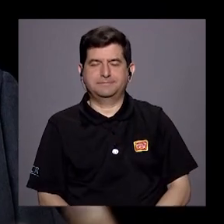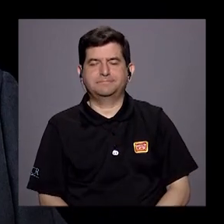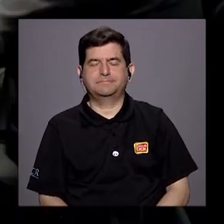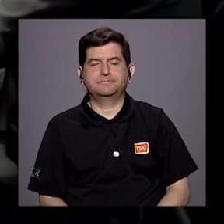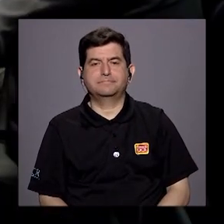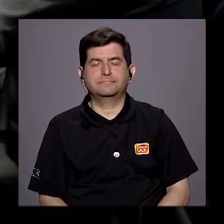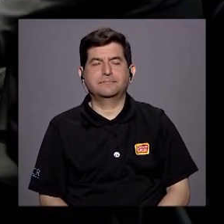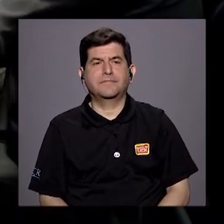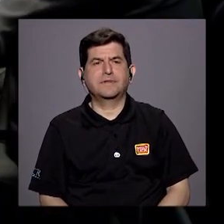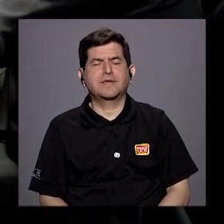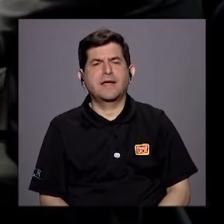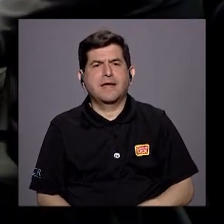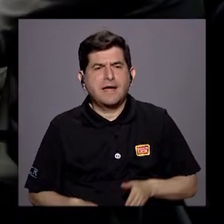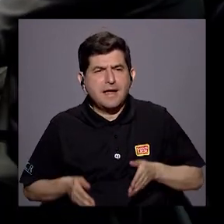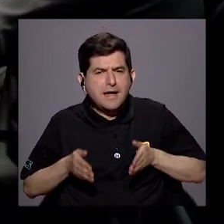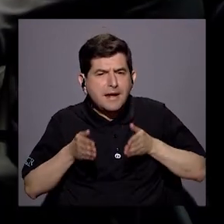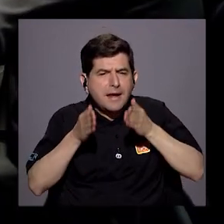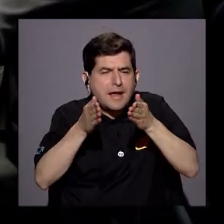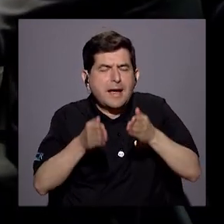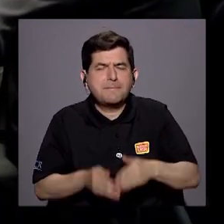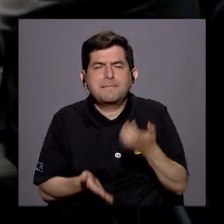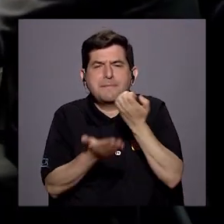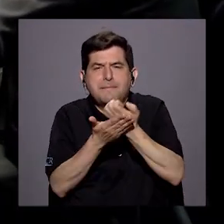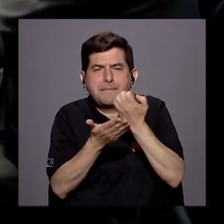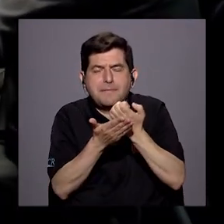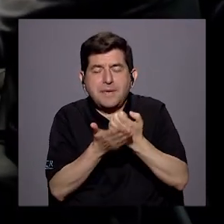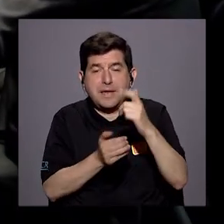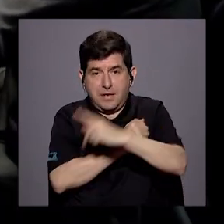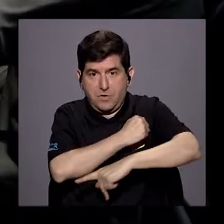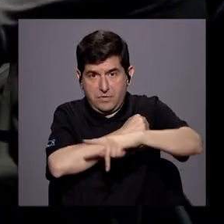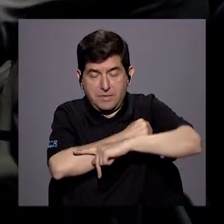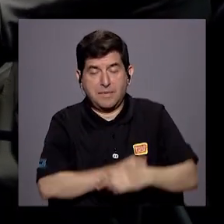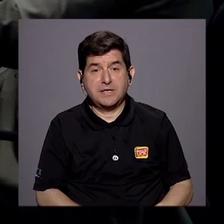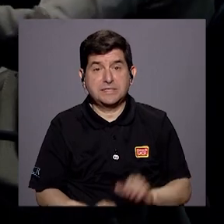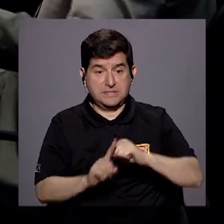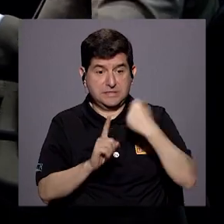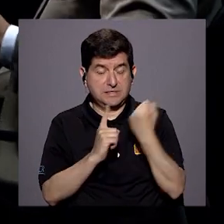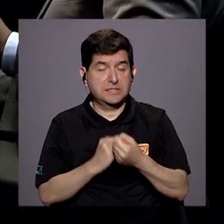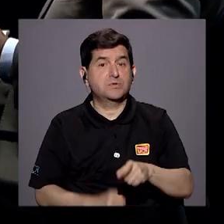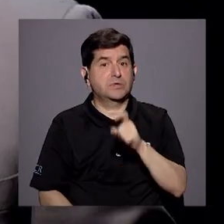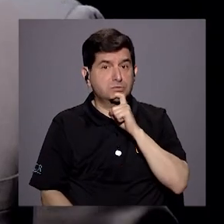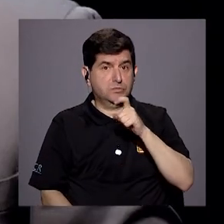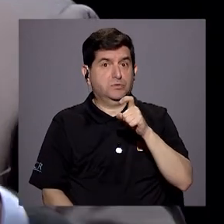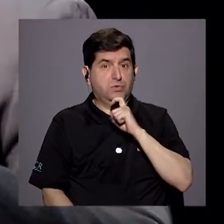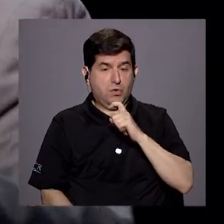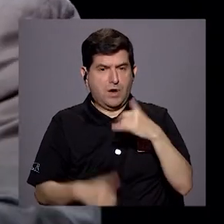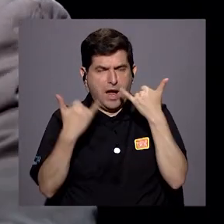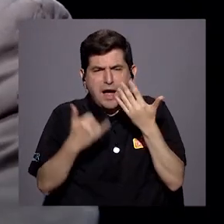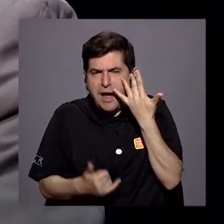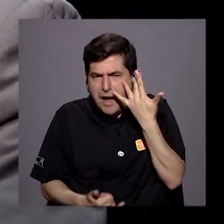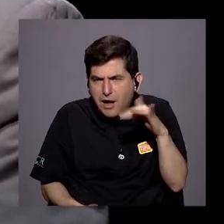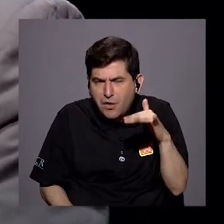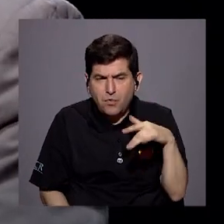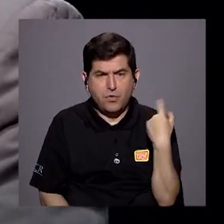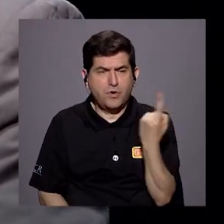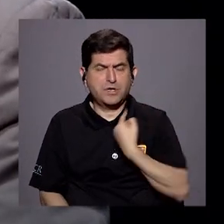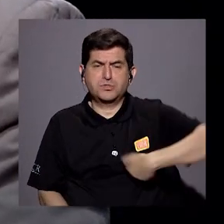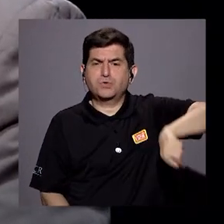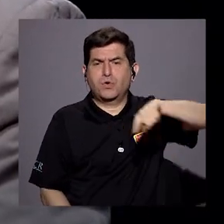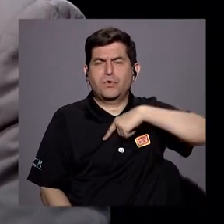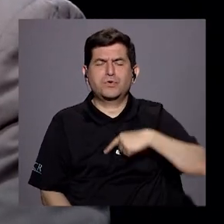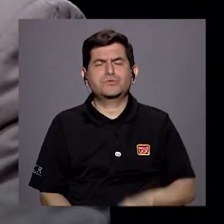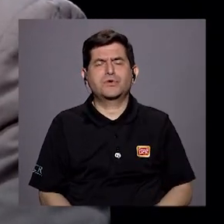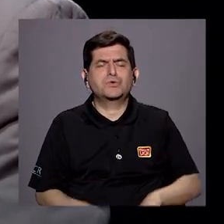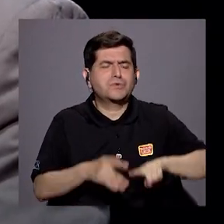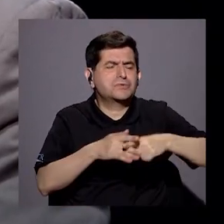el rumbo de nuestra economía parece que enfrenta uno de los momentos más deficitarios. Por el momento parece que solamente le estamos